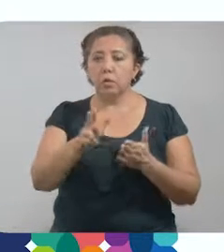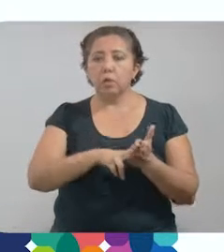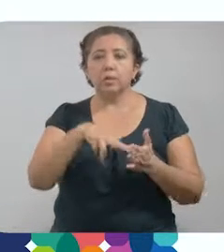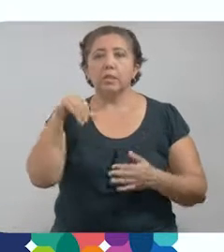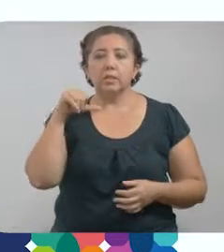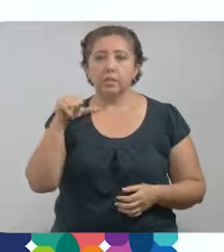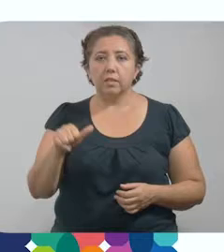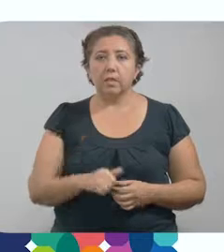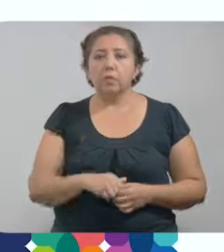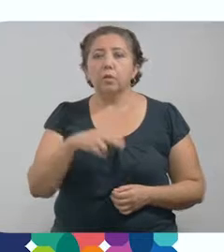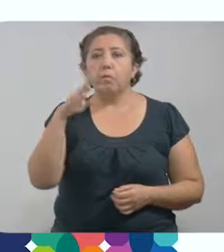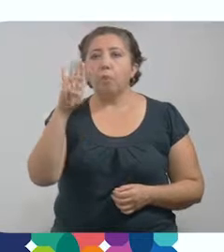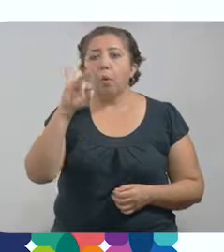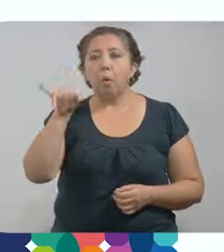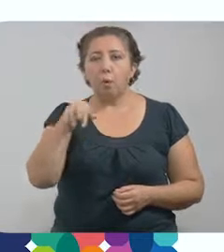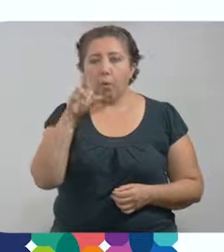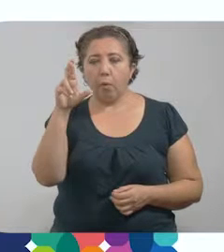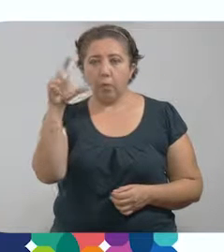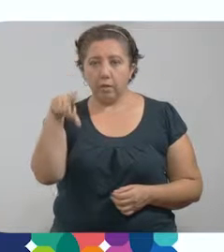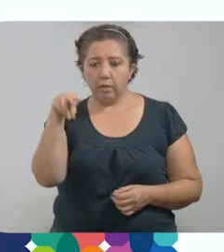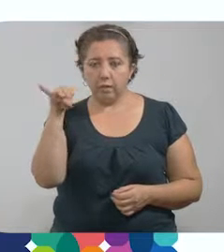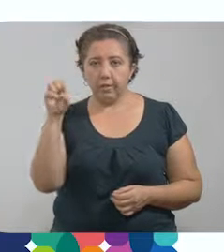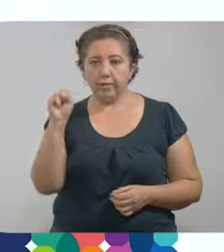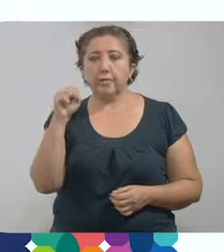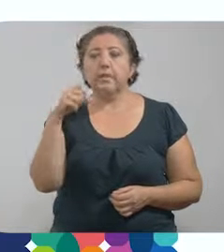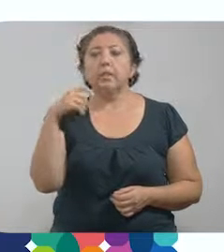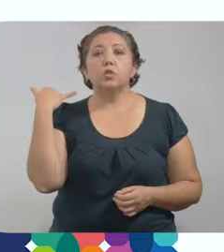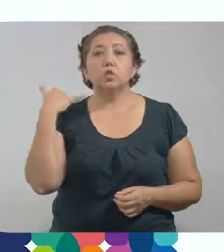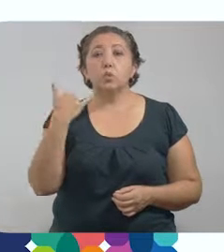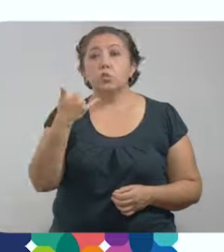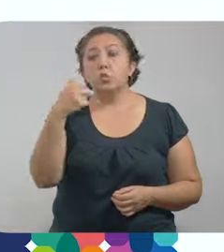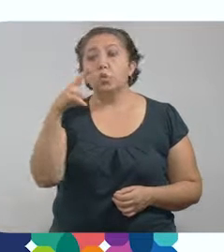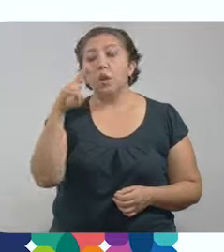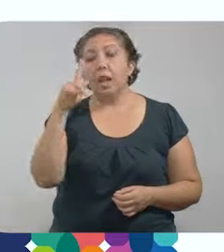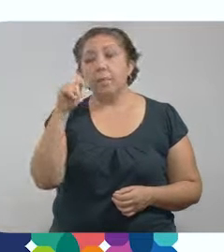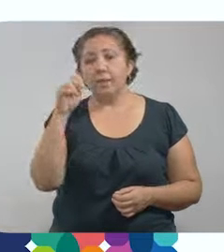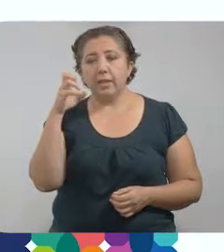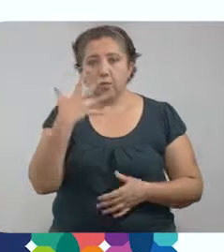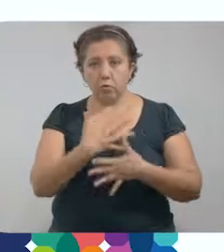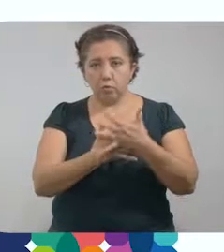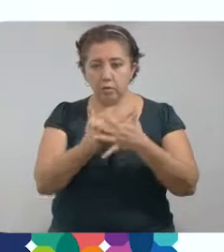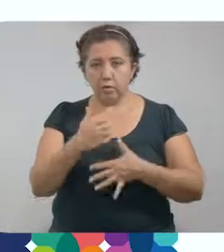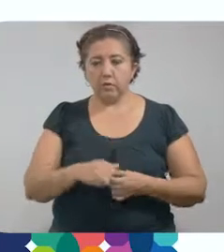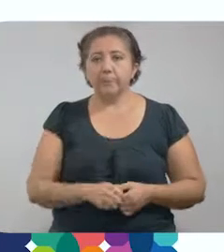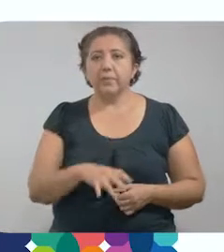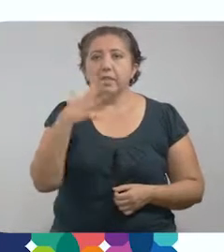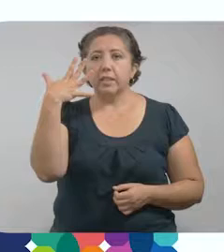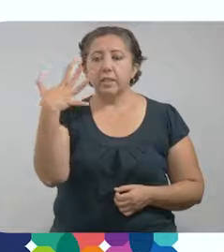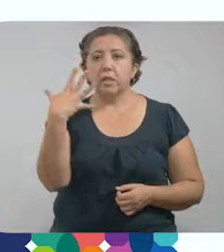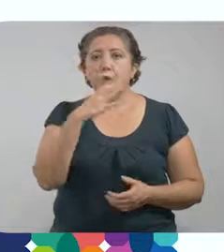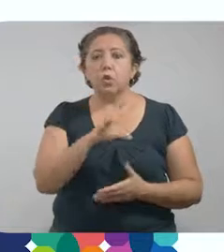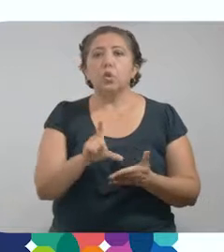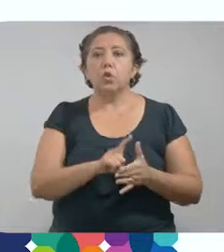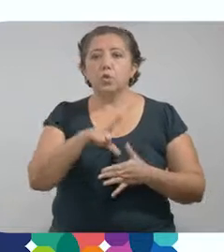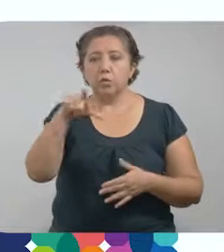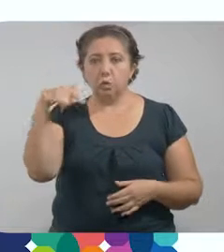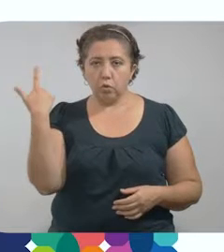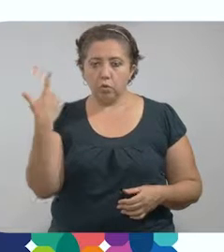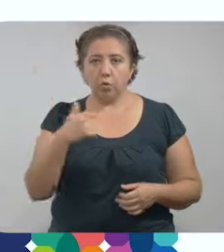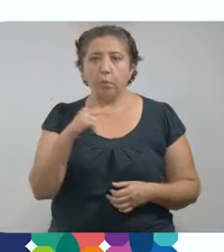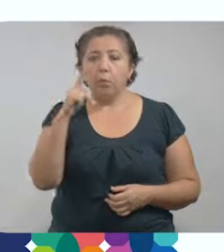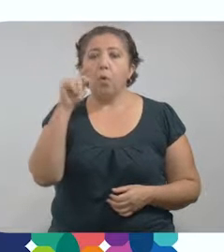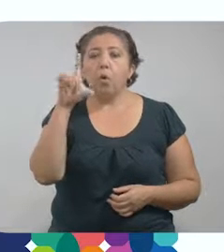16, Pojorques, Tiscacal, Opichén y Yucalpetén con 15 casos, 5 colonias 12 casos,